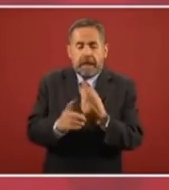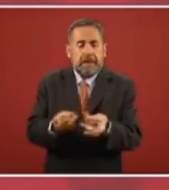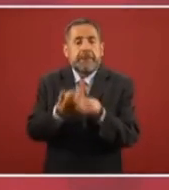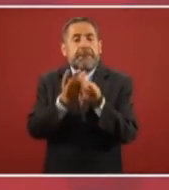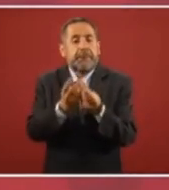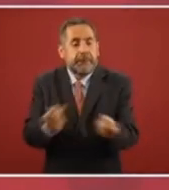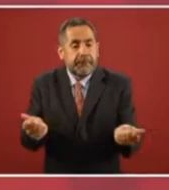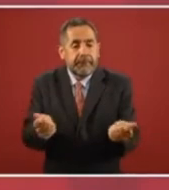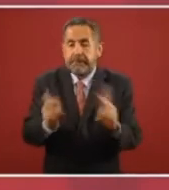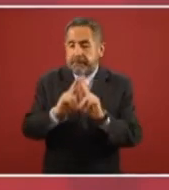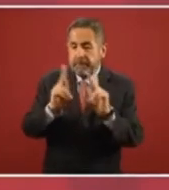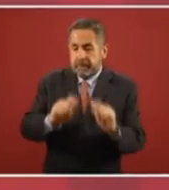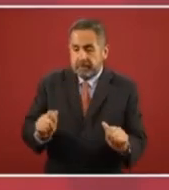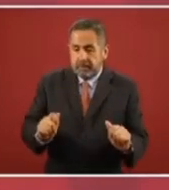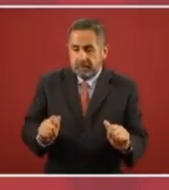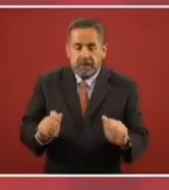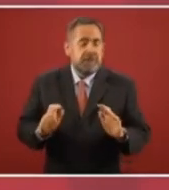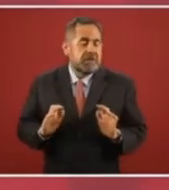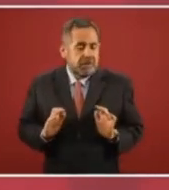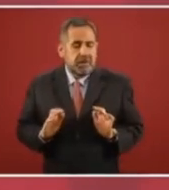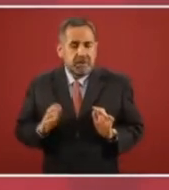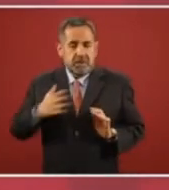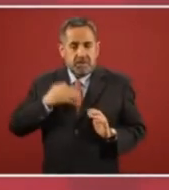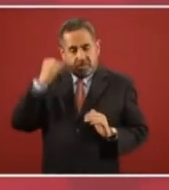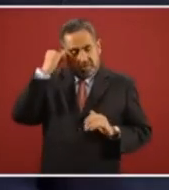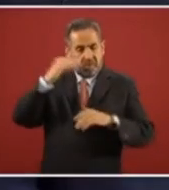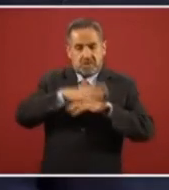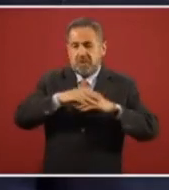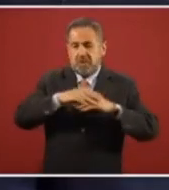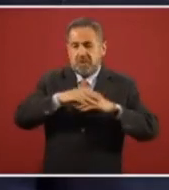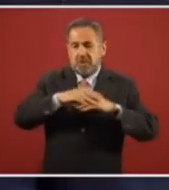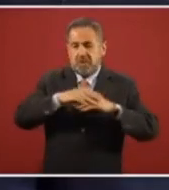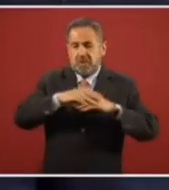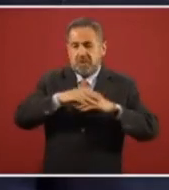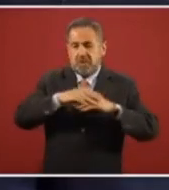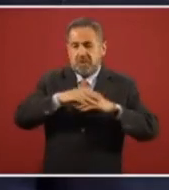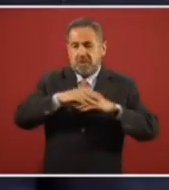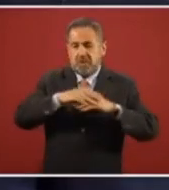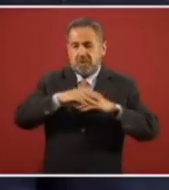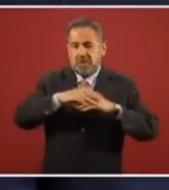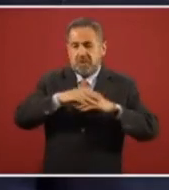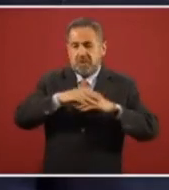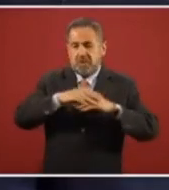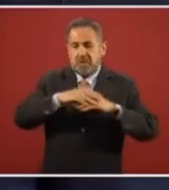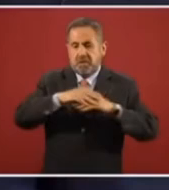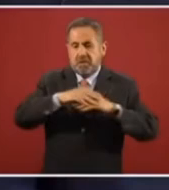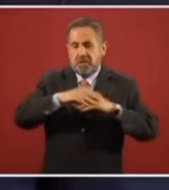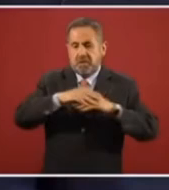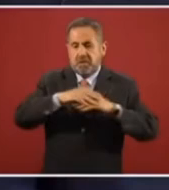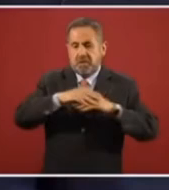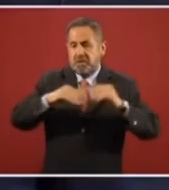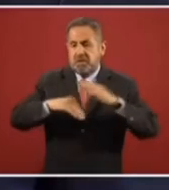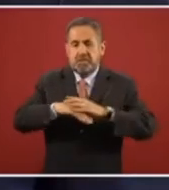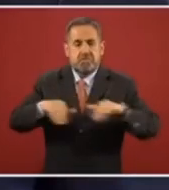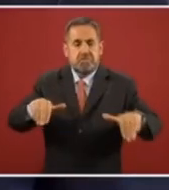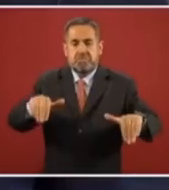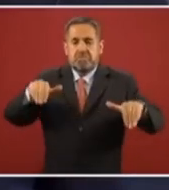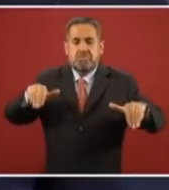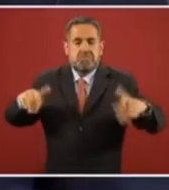y en una postura de neutralidad y tenemos una posición de neutralidad